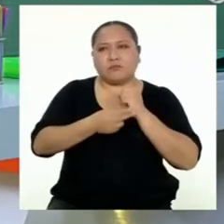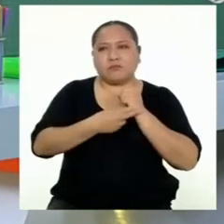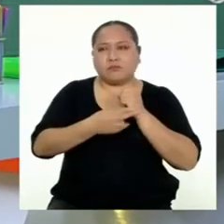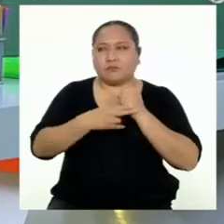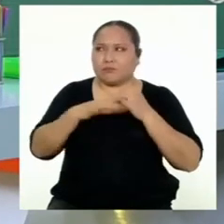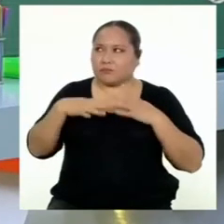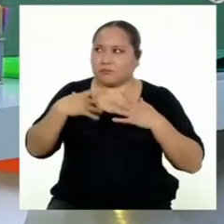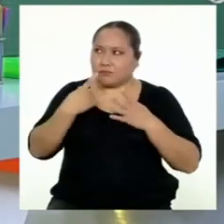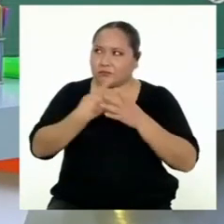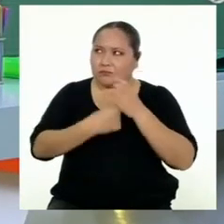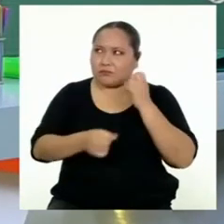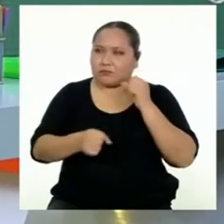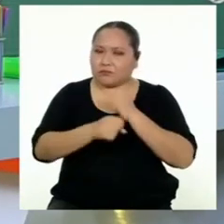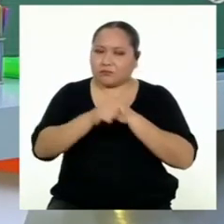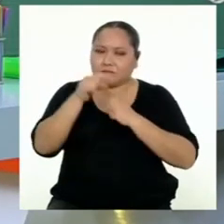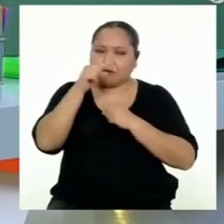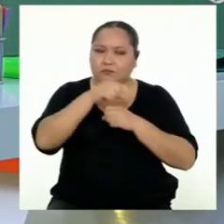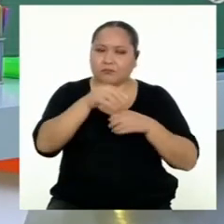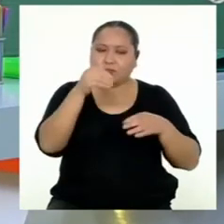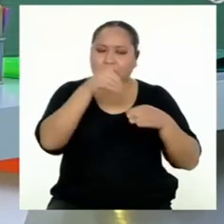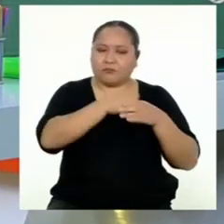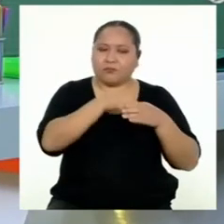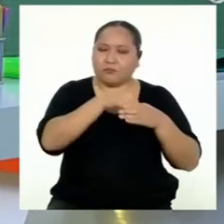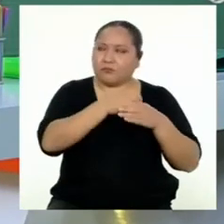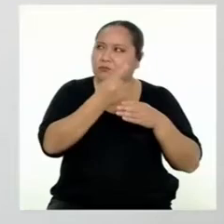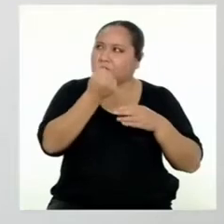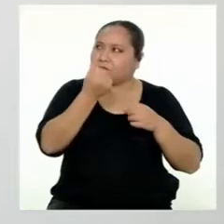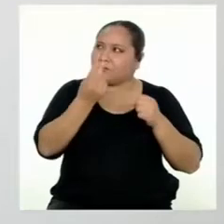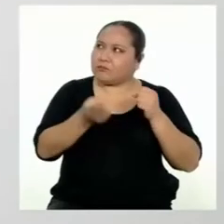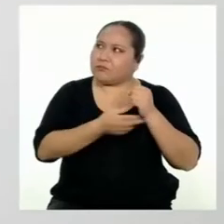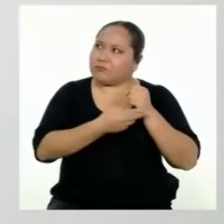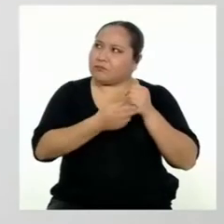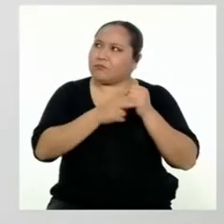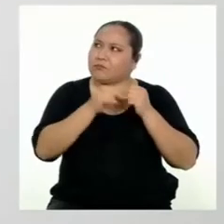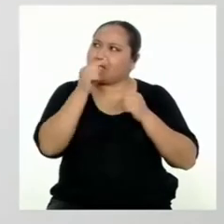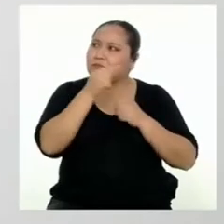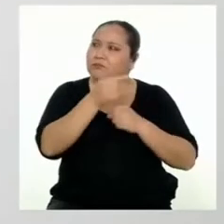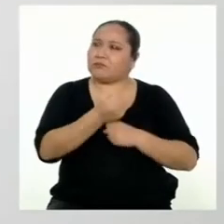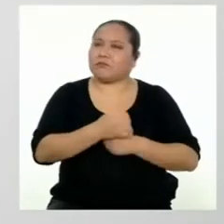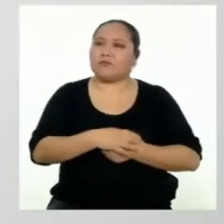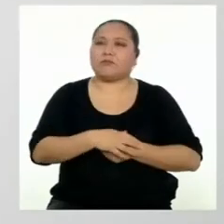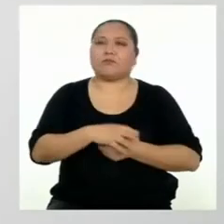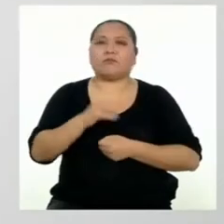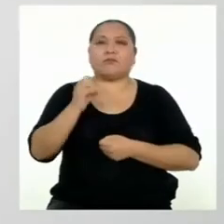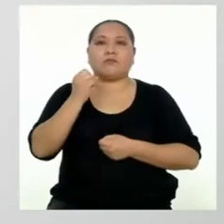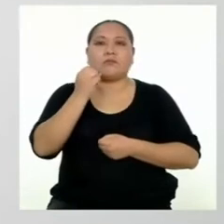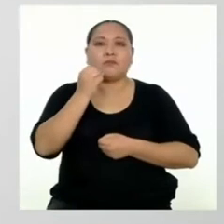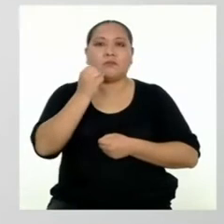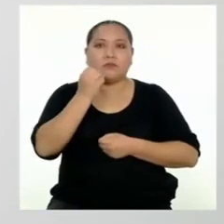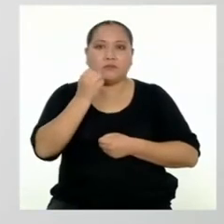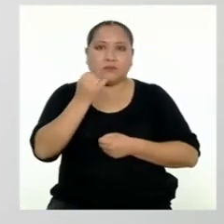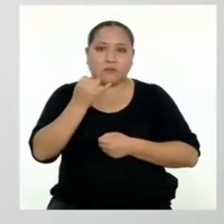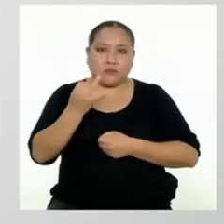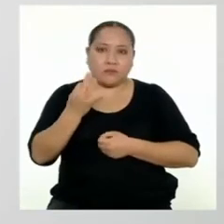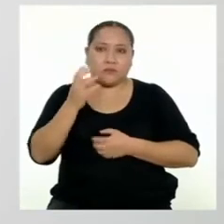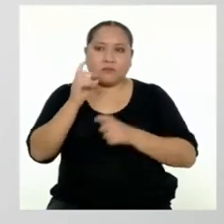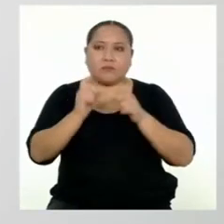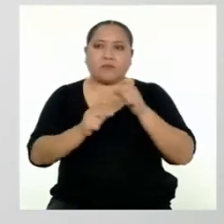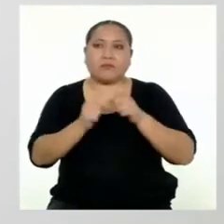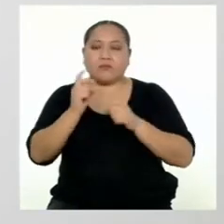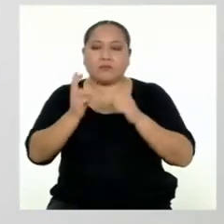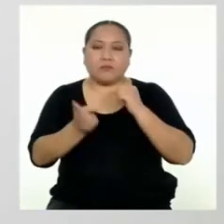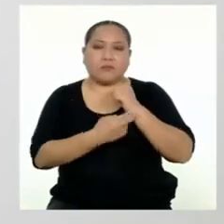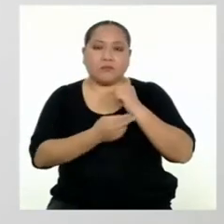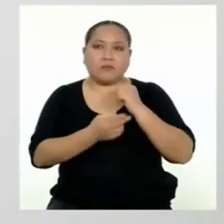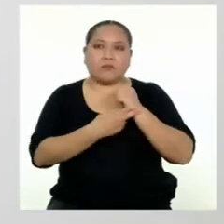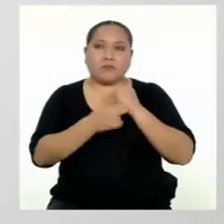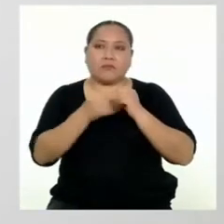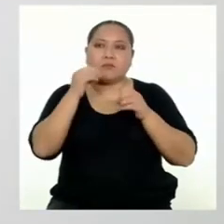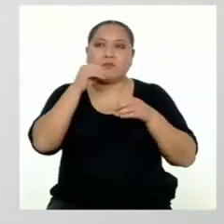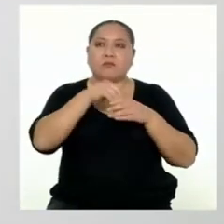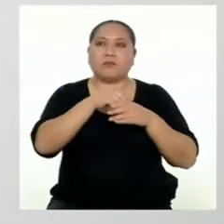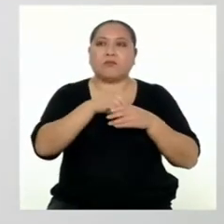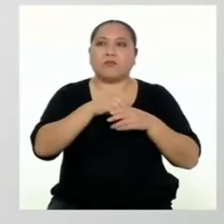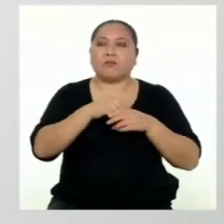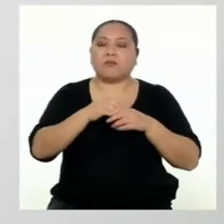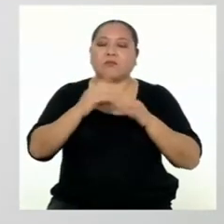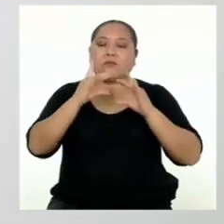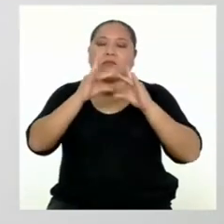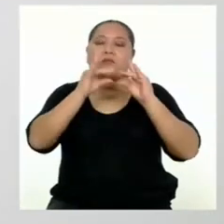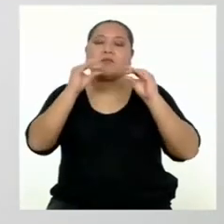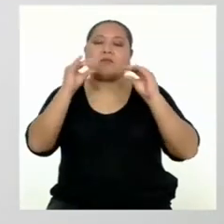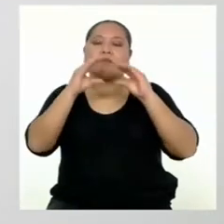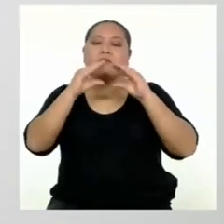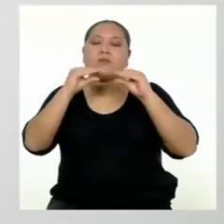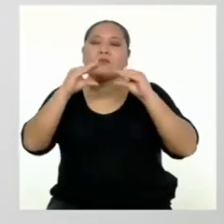confiar en las instituciones financieras y guardar mis ahorros ahí? Aún existen personas que ahorran y colocan su dinero bajo el